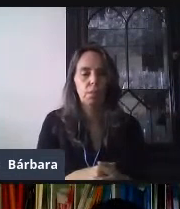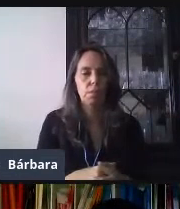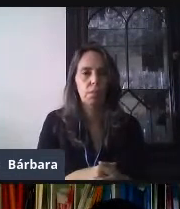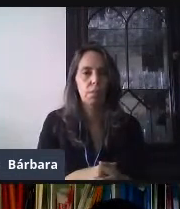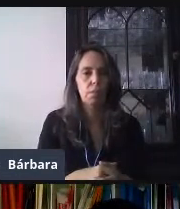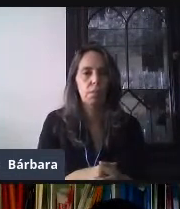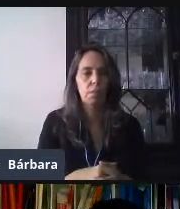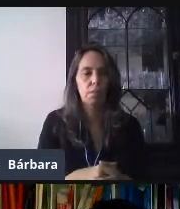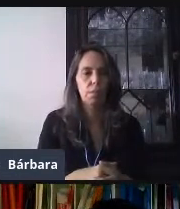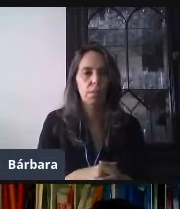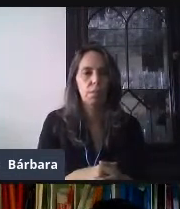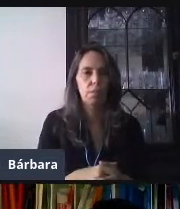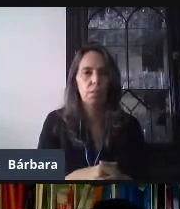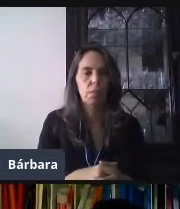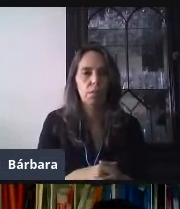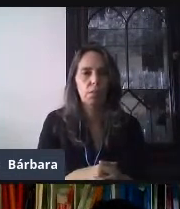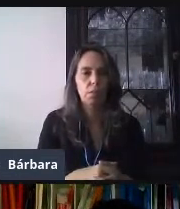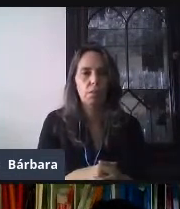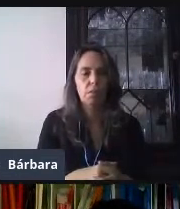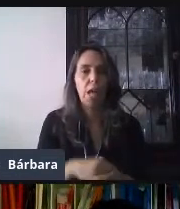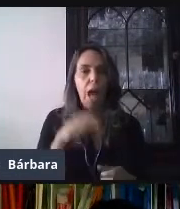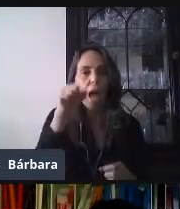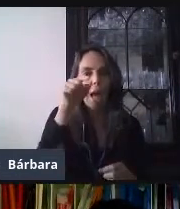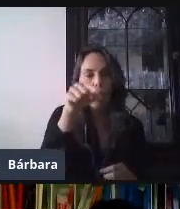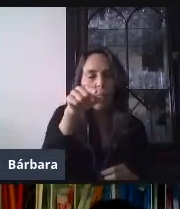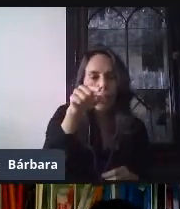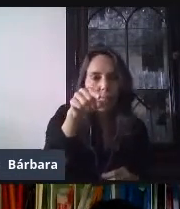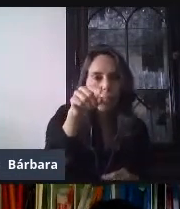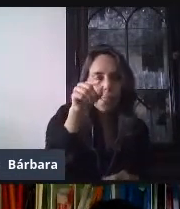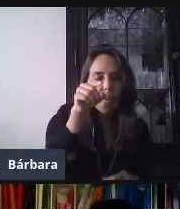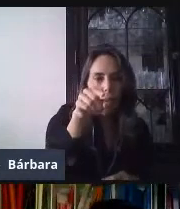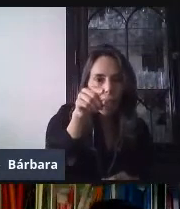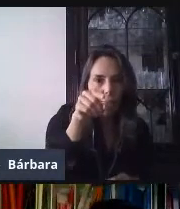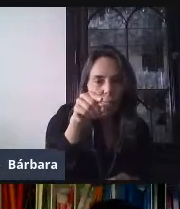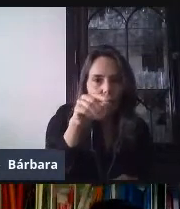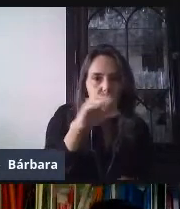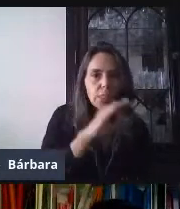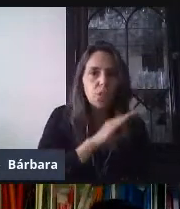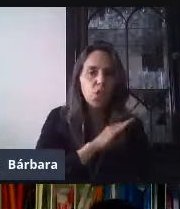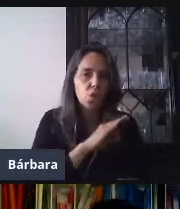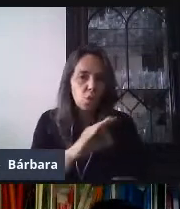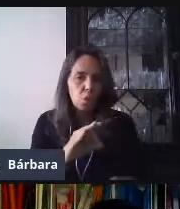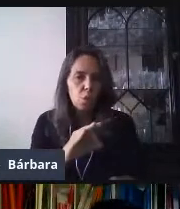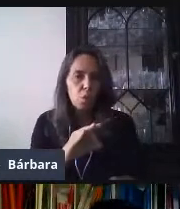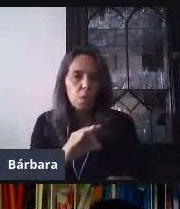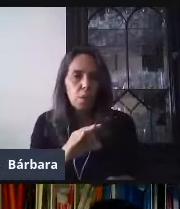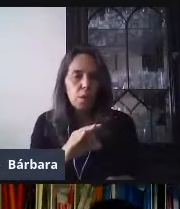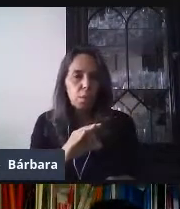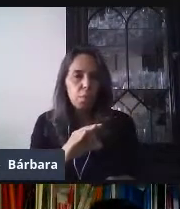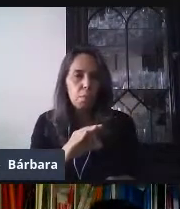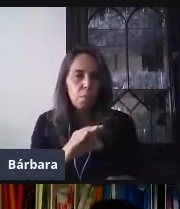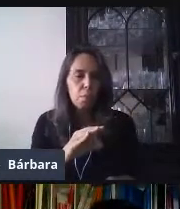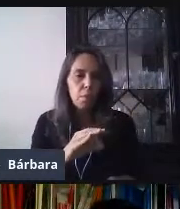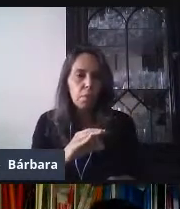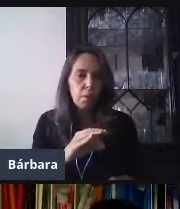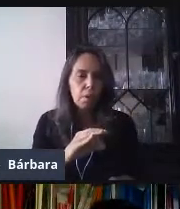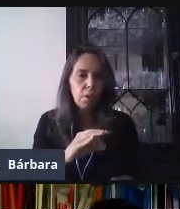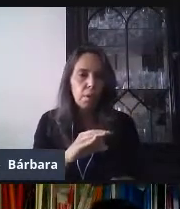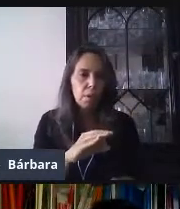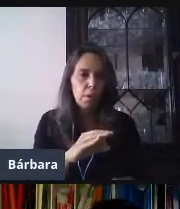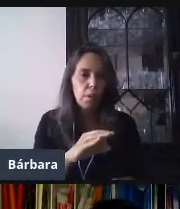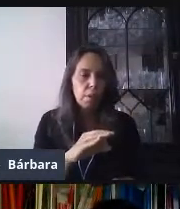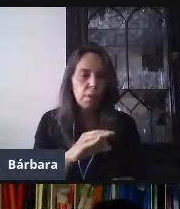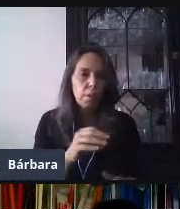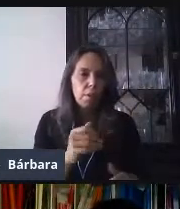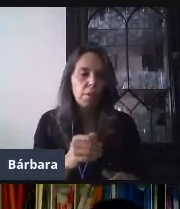formulario, con esta sección de aleatorio, pues lo que yo esté viendo en mi equipo, el otro va a estar viendo en otro orden. Entonces, es una